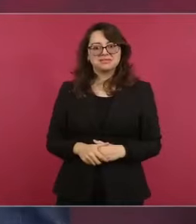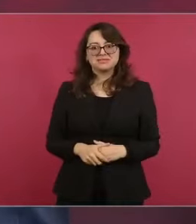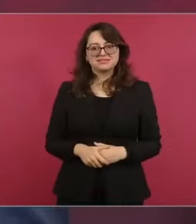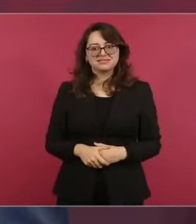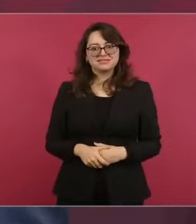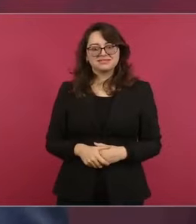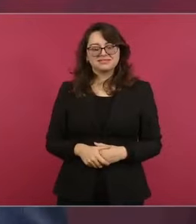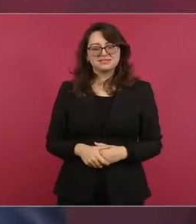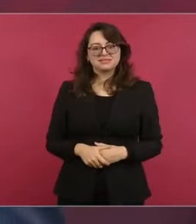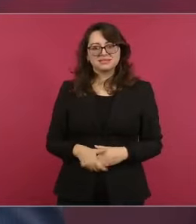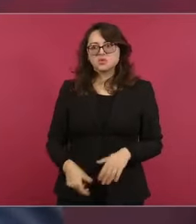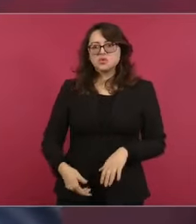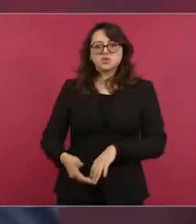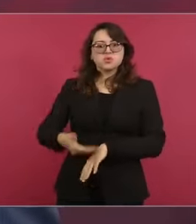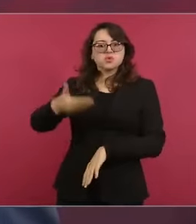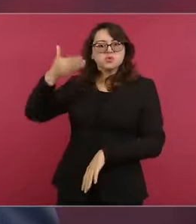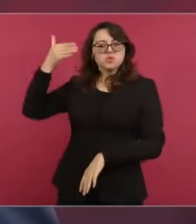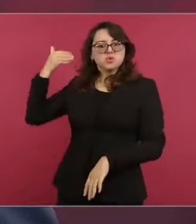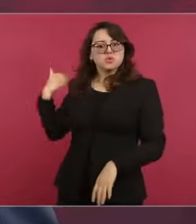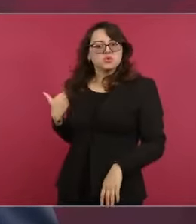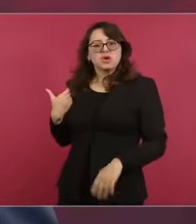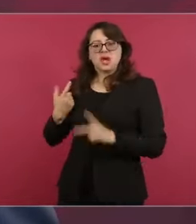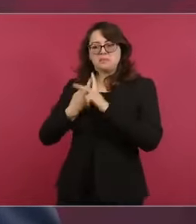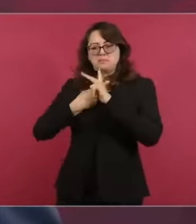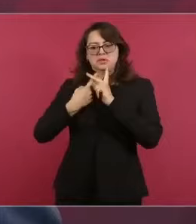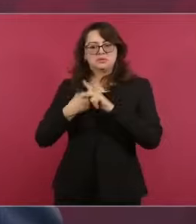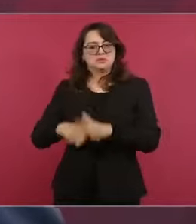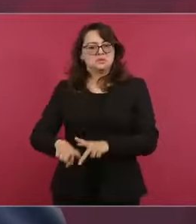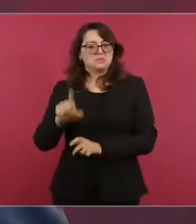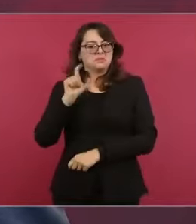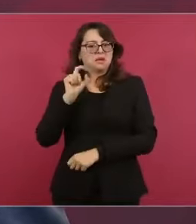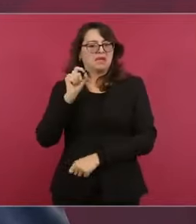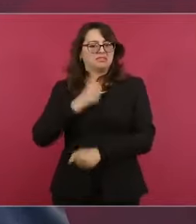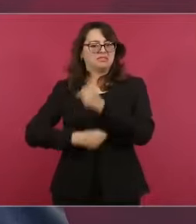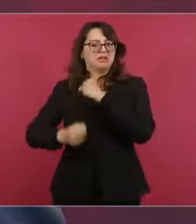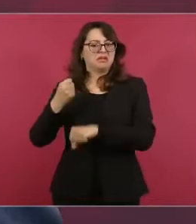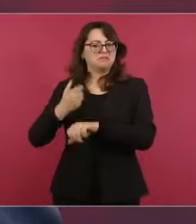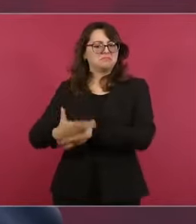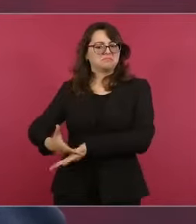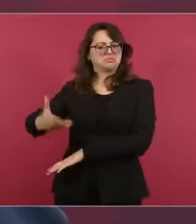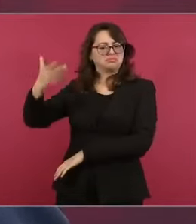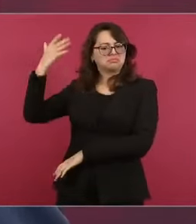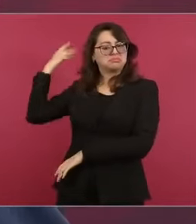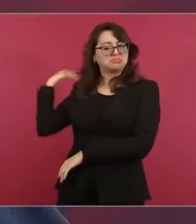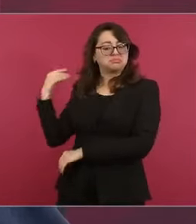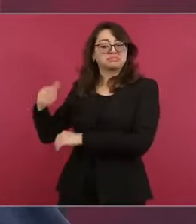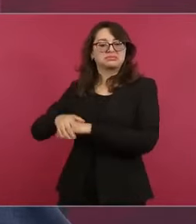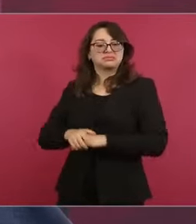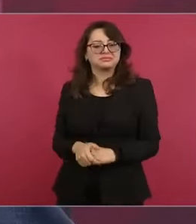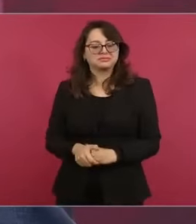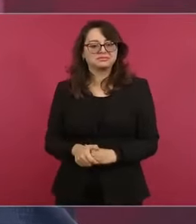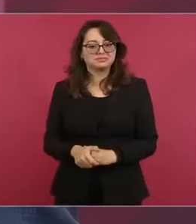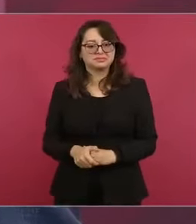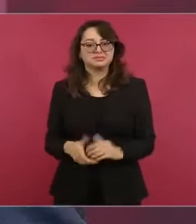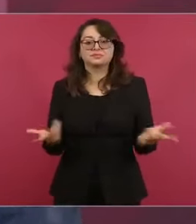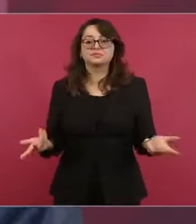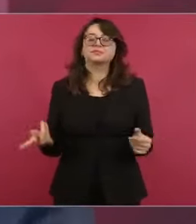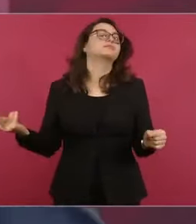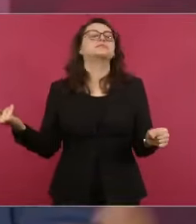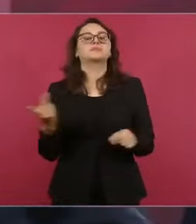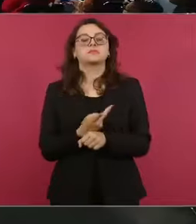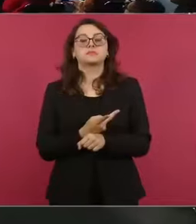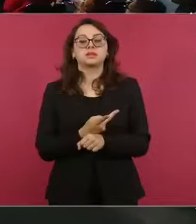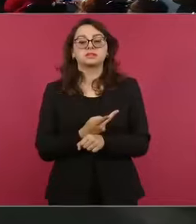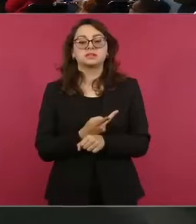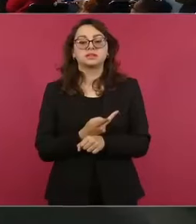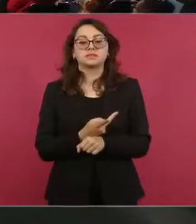Calderón y los que estuvieron en el gobierno, te han de haber